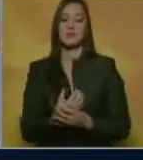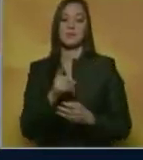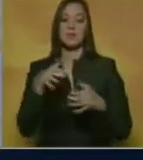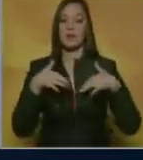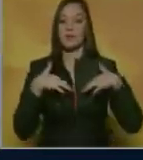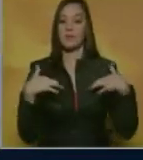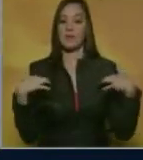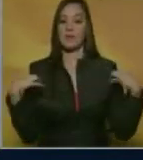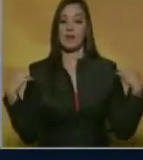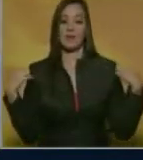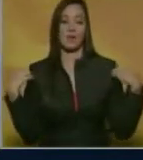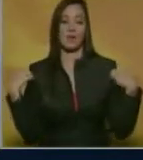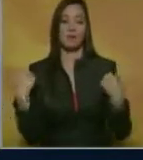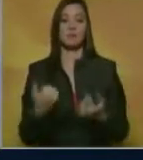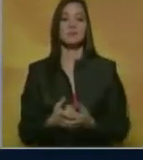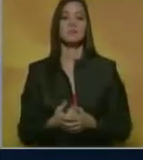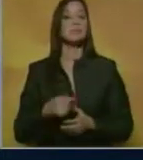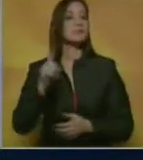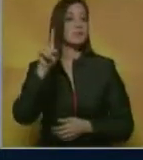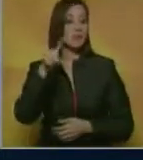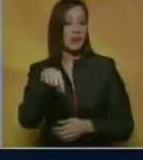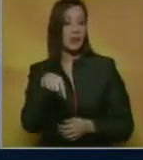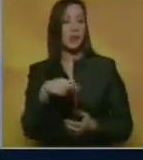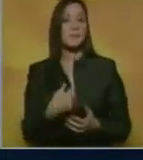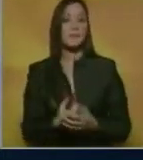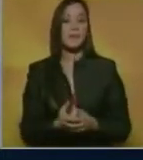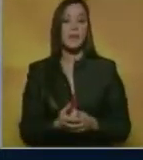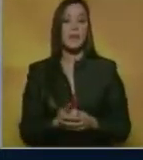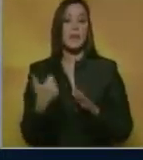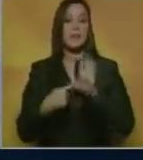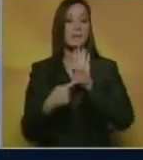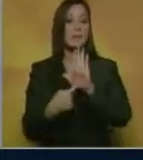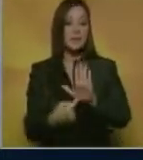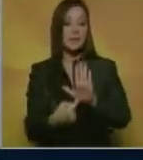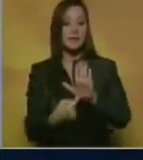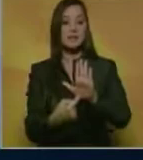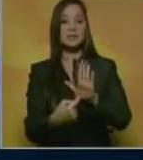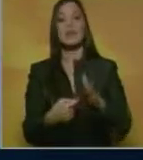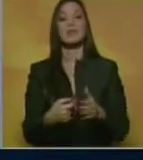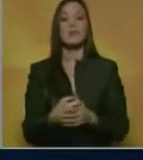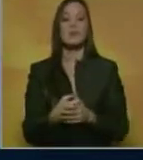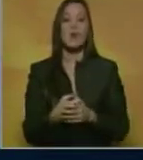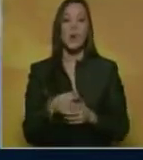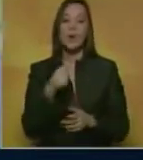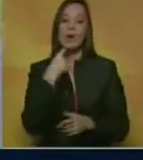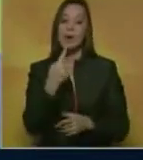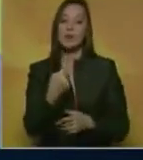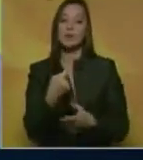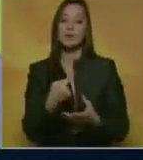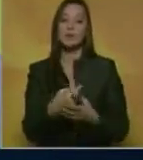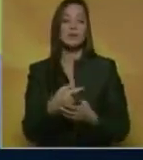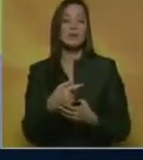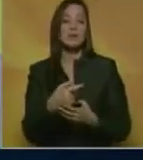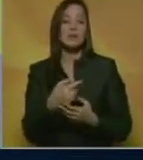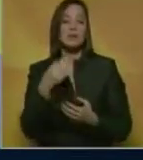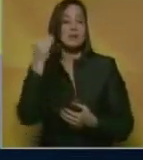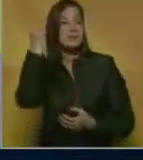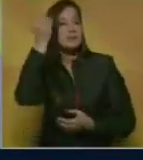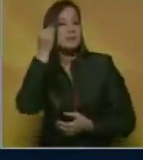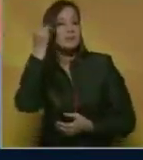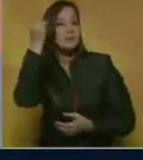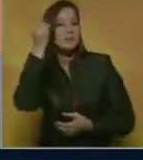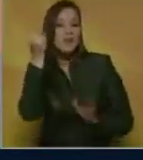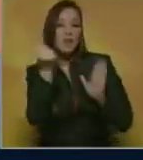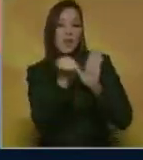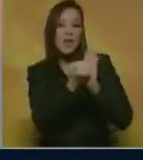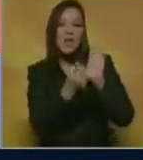descubierto un hombro. Por su parte Jeremy Scott presentó su colección para Moschino inspirada en una popular marca